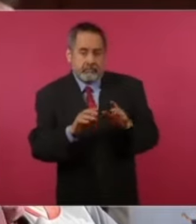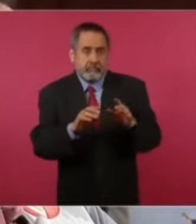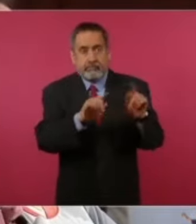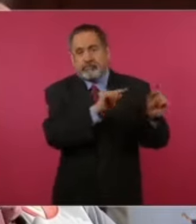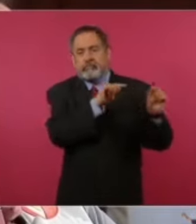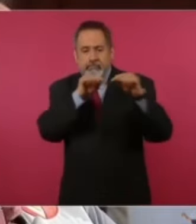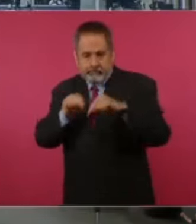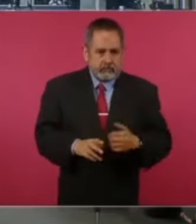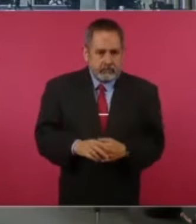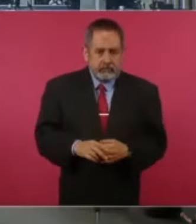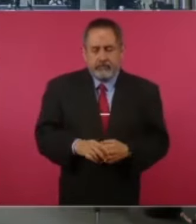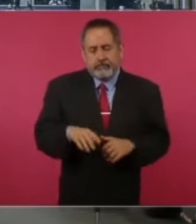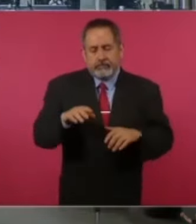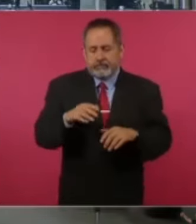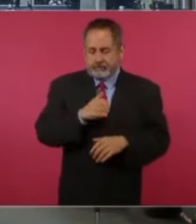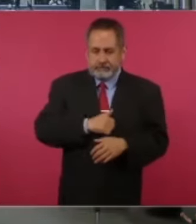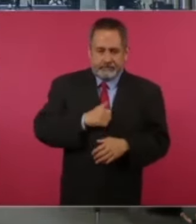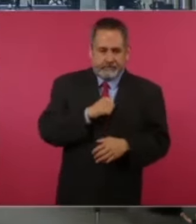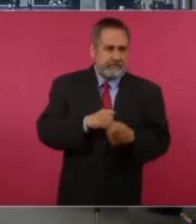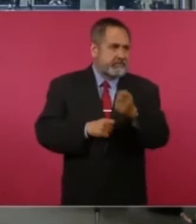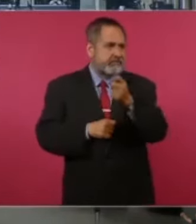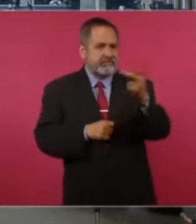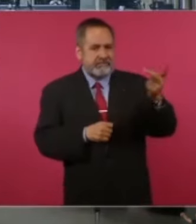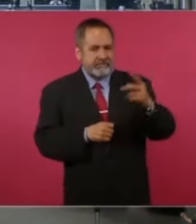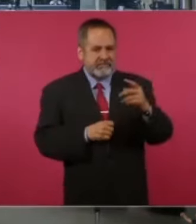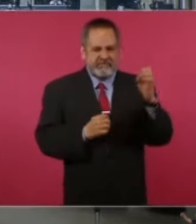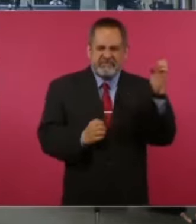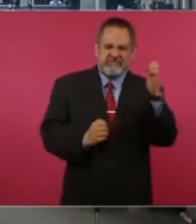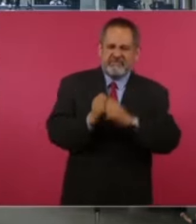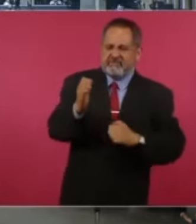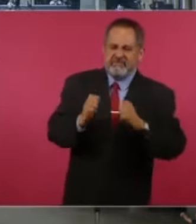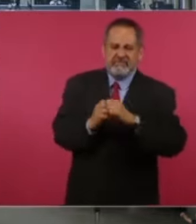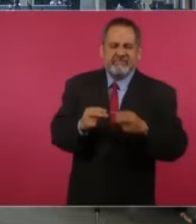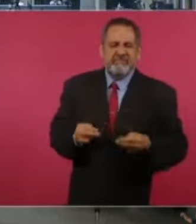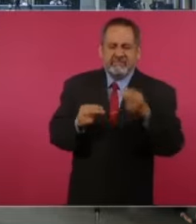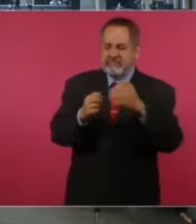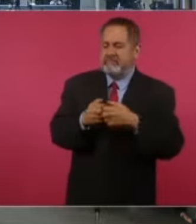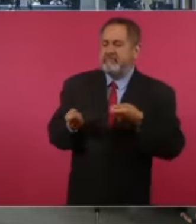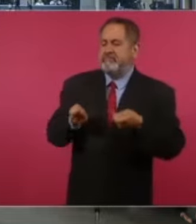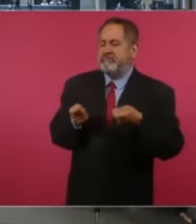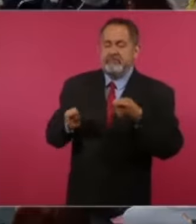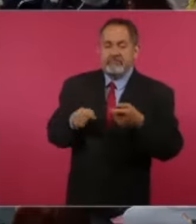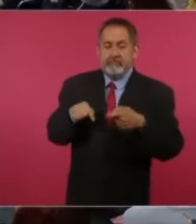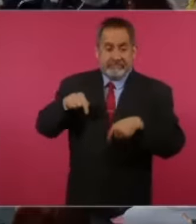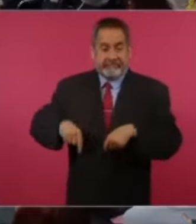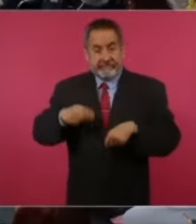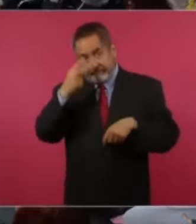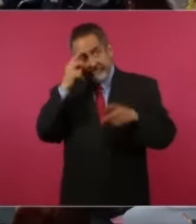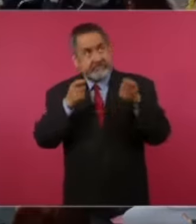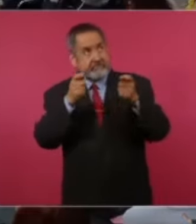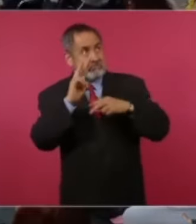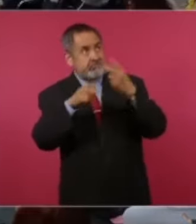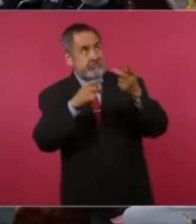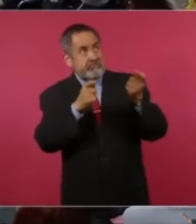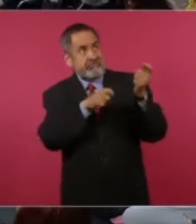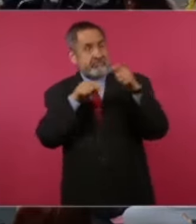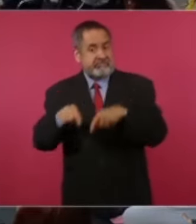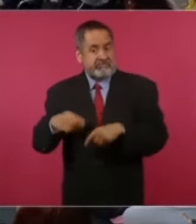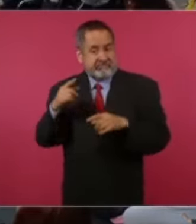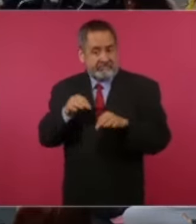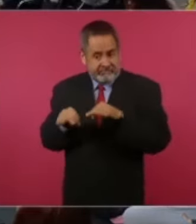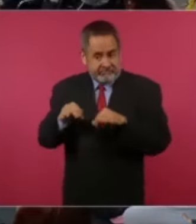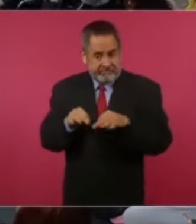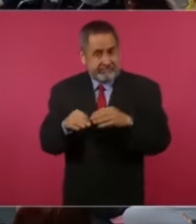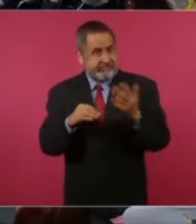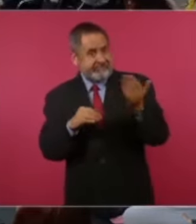prácticamente insoportable, invivible, aunque no sé si ese término exista, pero muy difícil de vivir en un lugar así